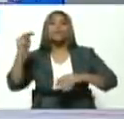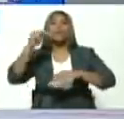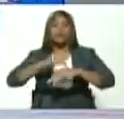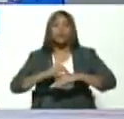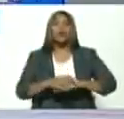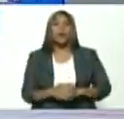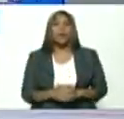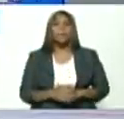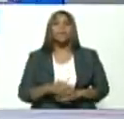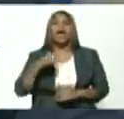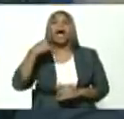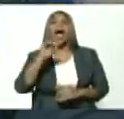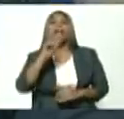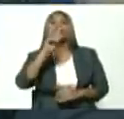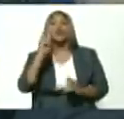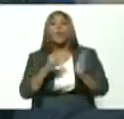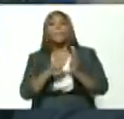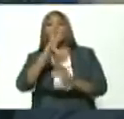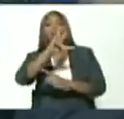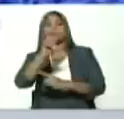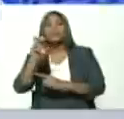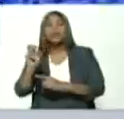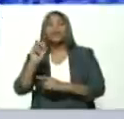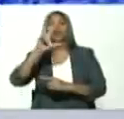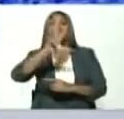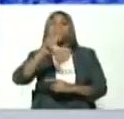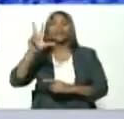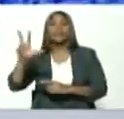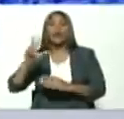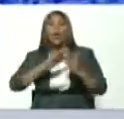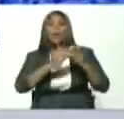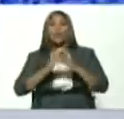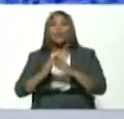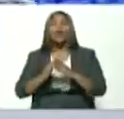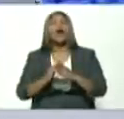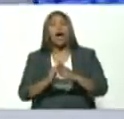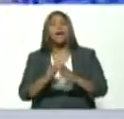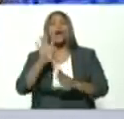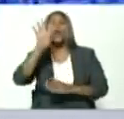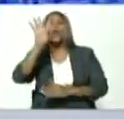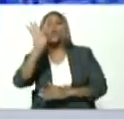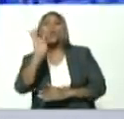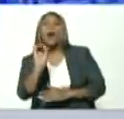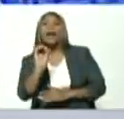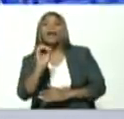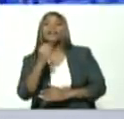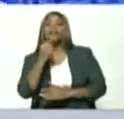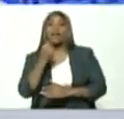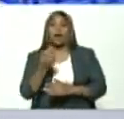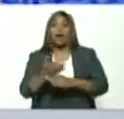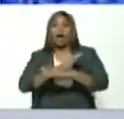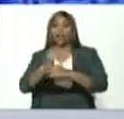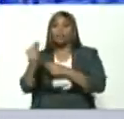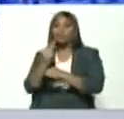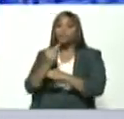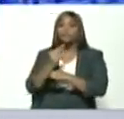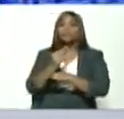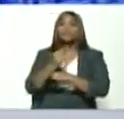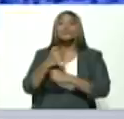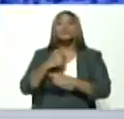.633 comunas. Por eso, pero 40. Yo hablaba de 34 que era la